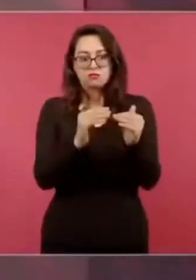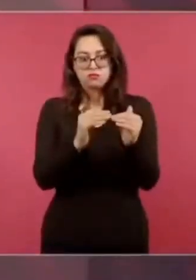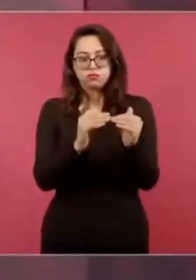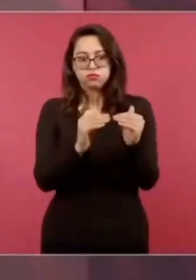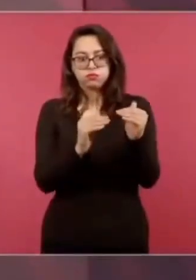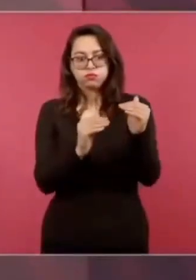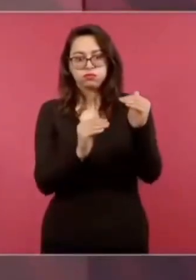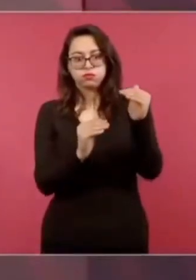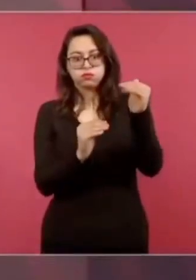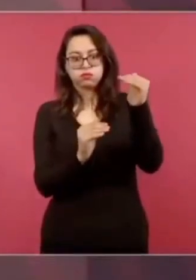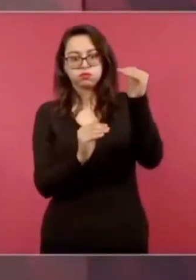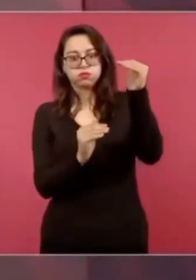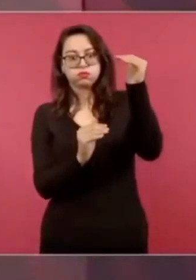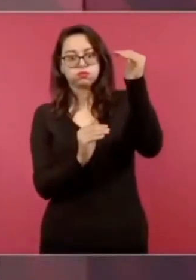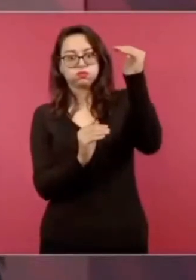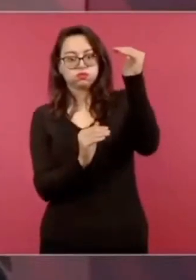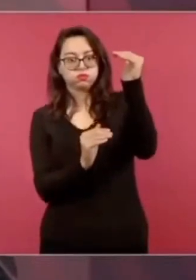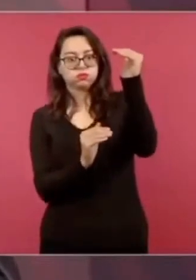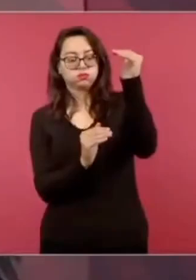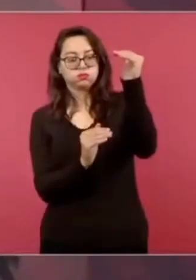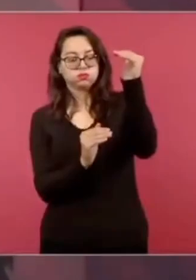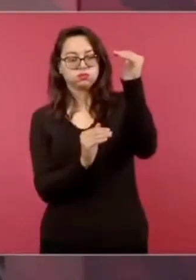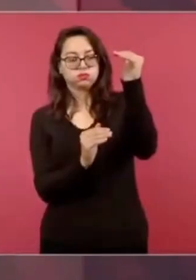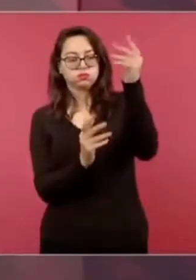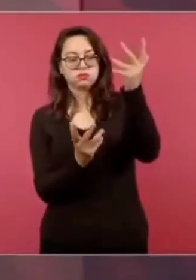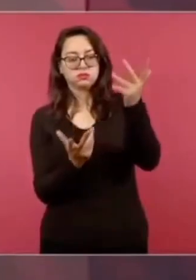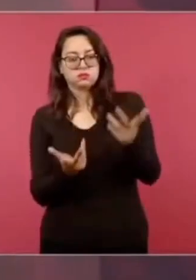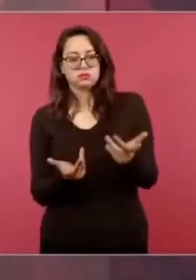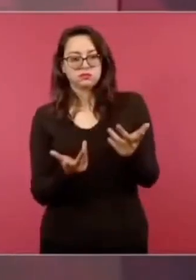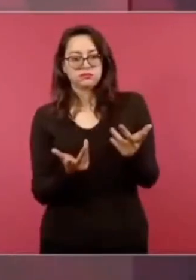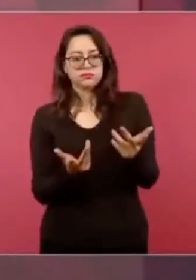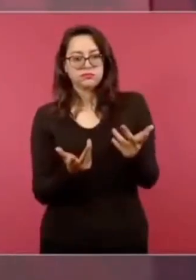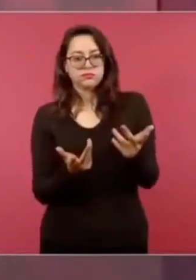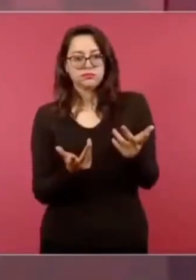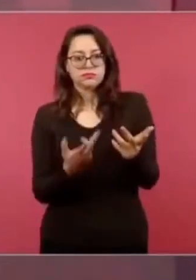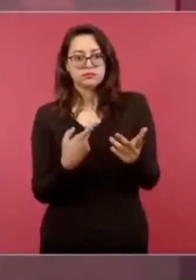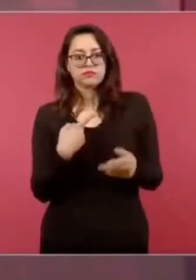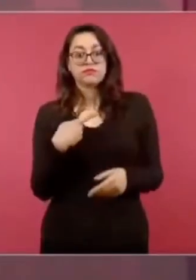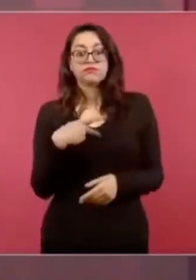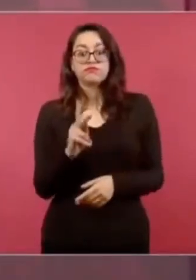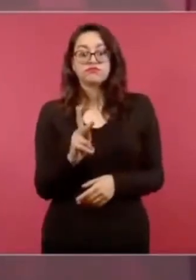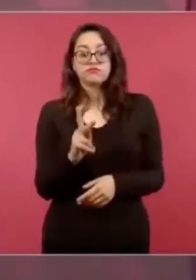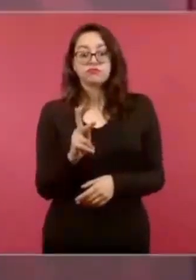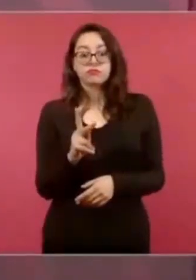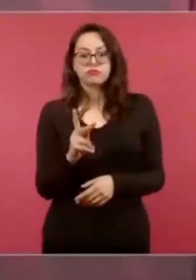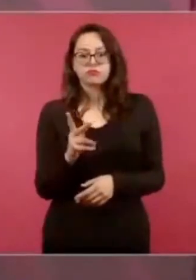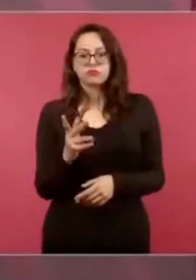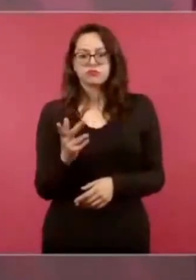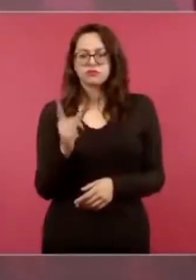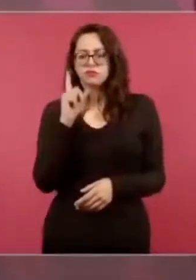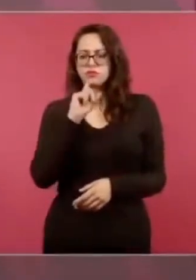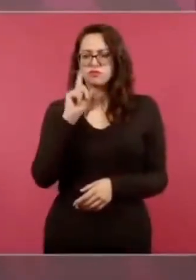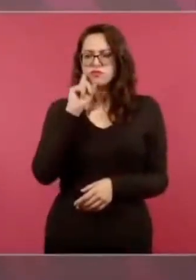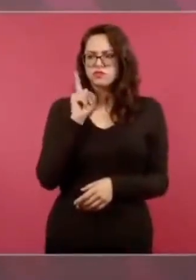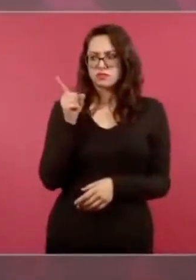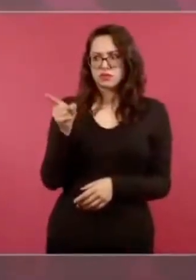Pero la candidata que queda después de este asesinato, como sospechosa,